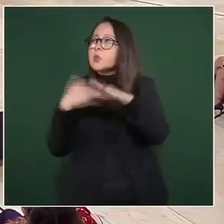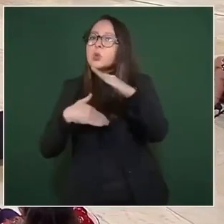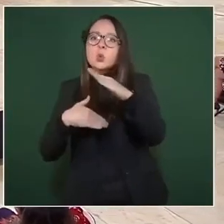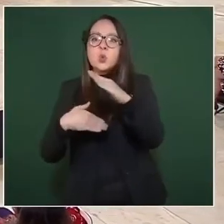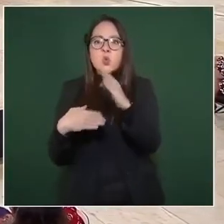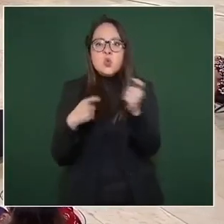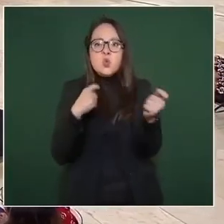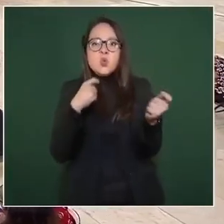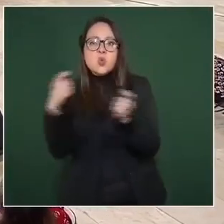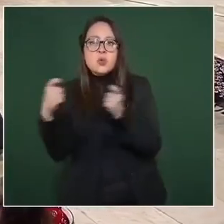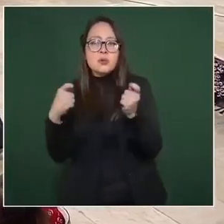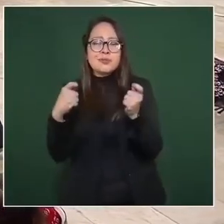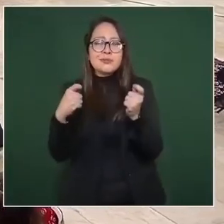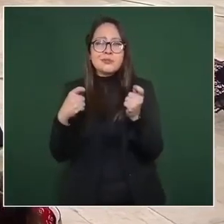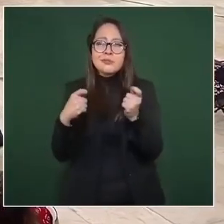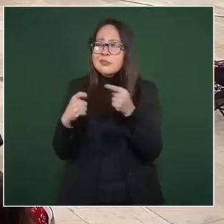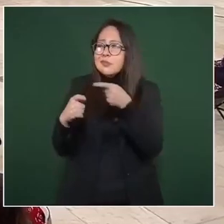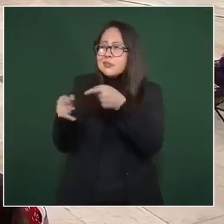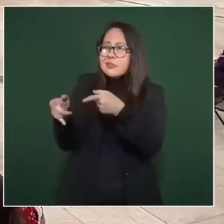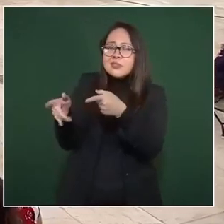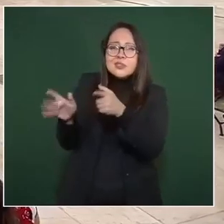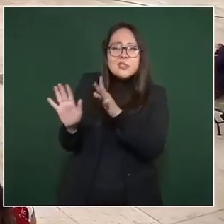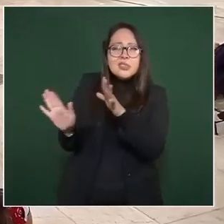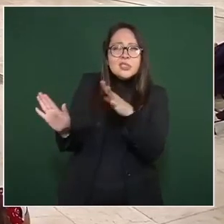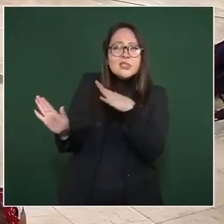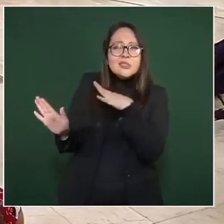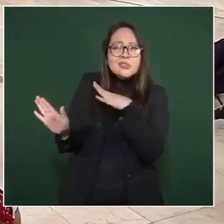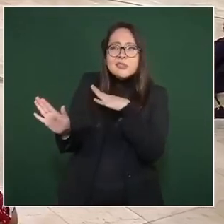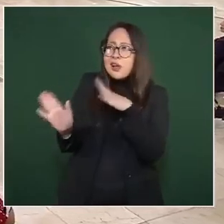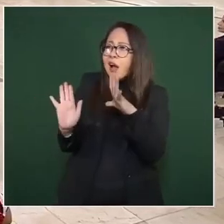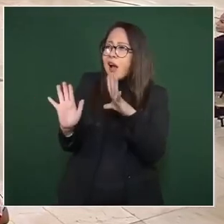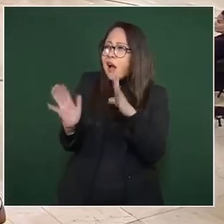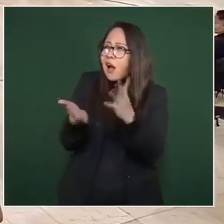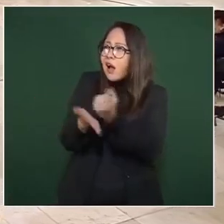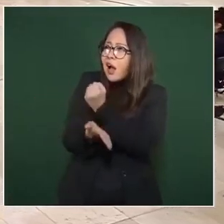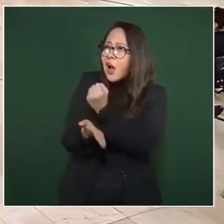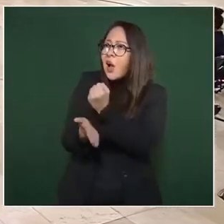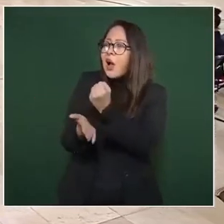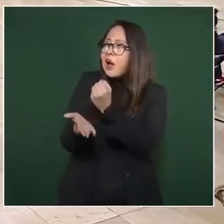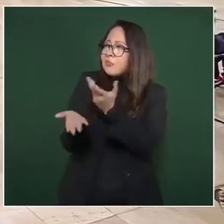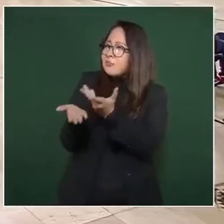Ya tuvo lo que quiso, ahora va de regreso.